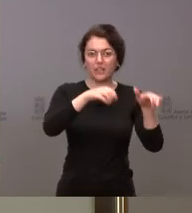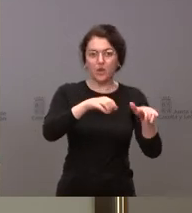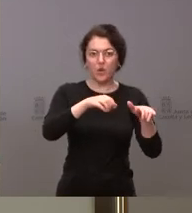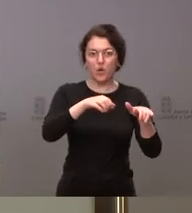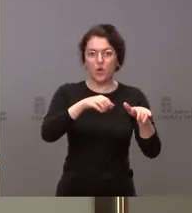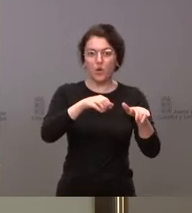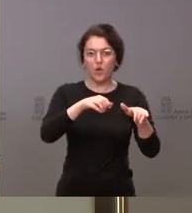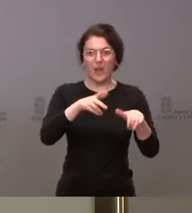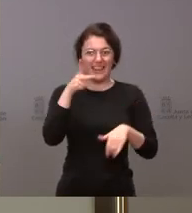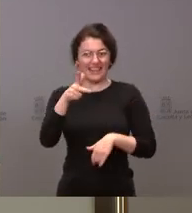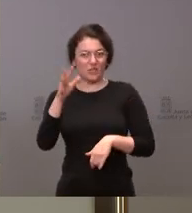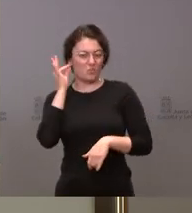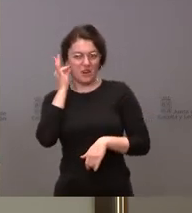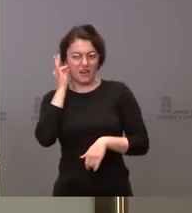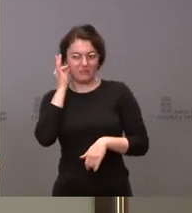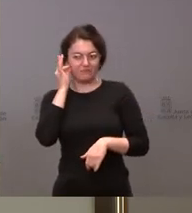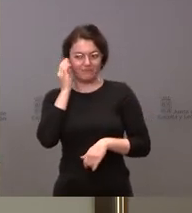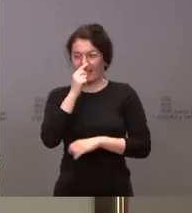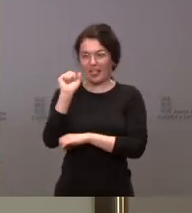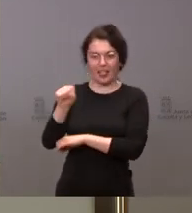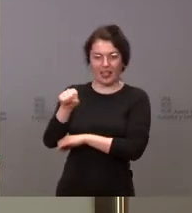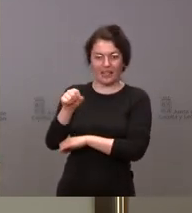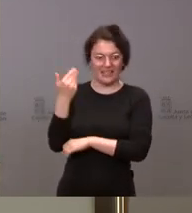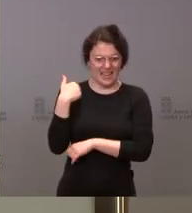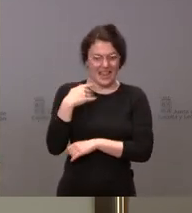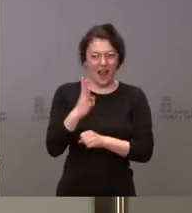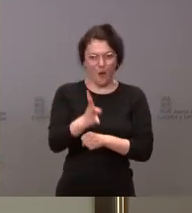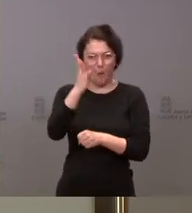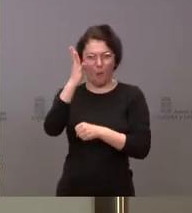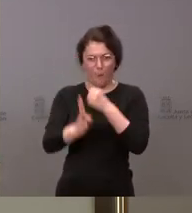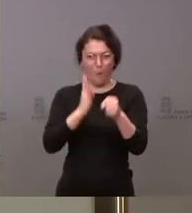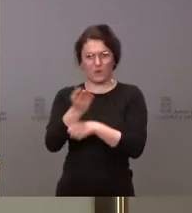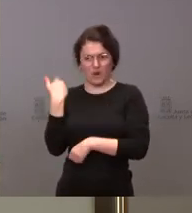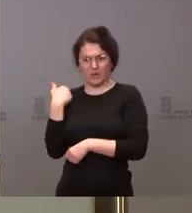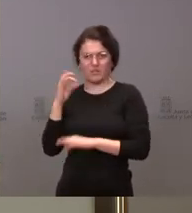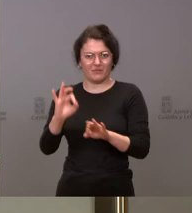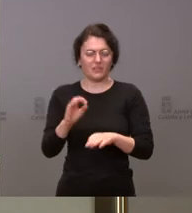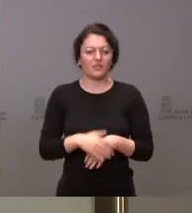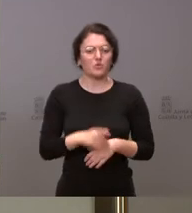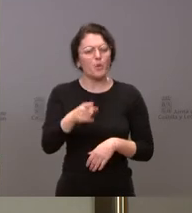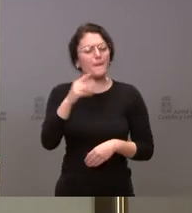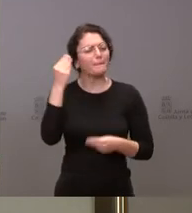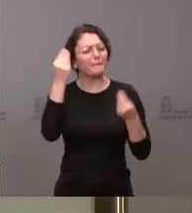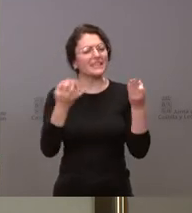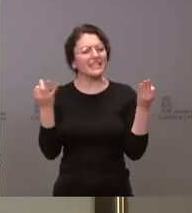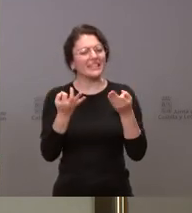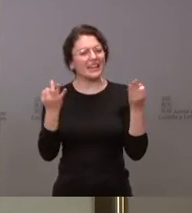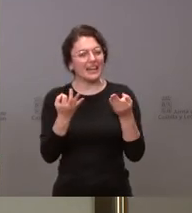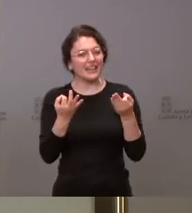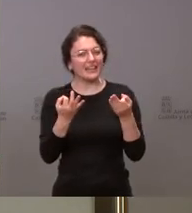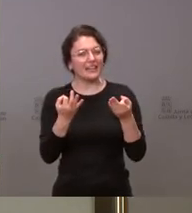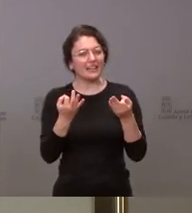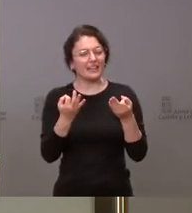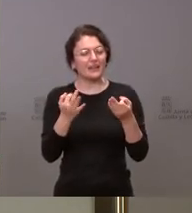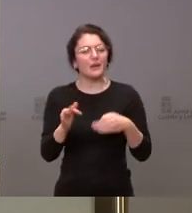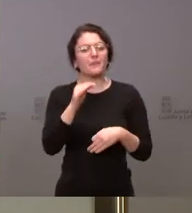mujeres, ya durante la pasada legislatura. ¿Cómo valoran estas palabras de la número dos del Ministerio y a qué creen o por qué